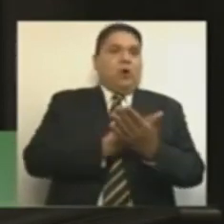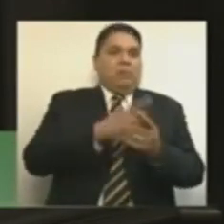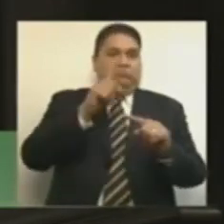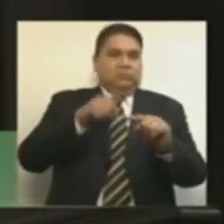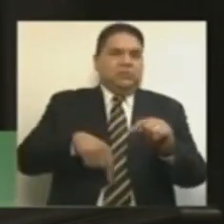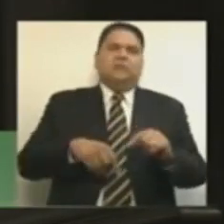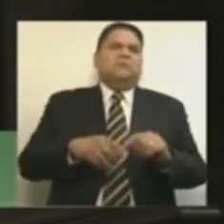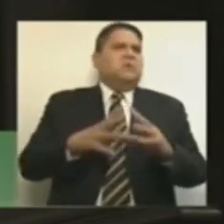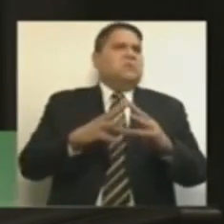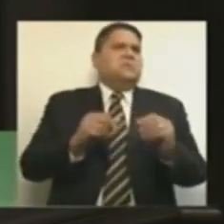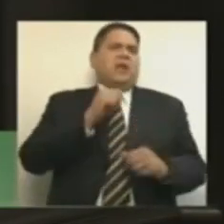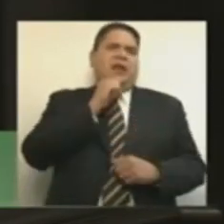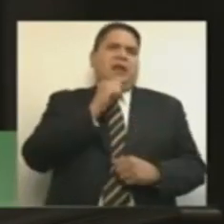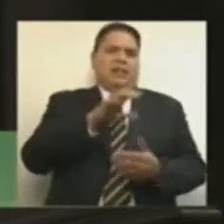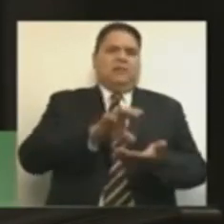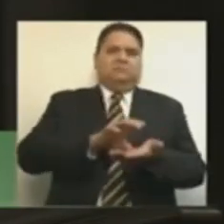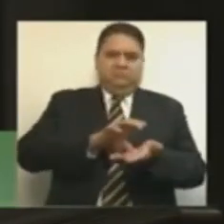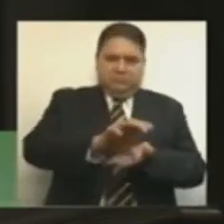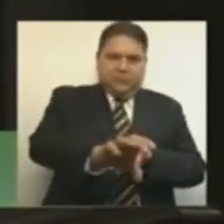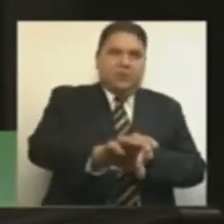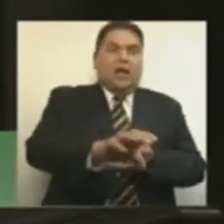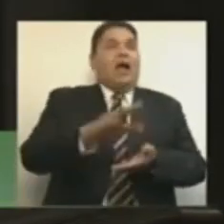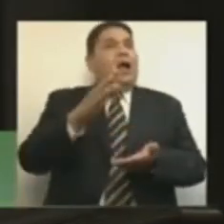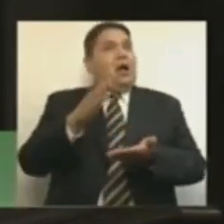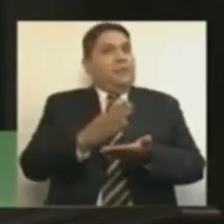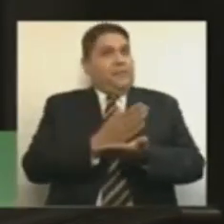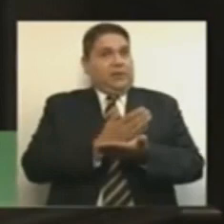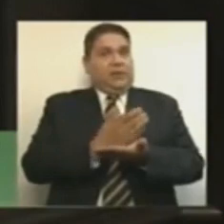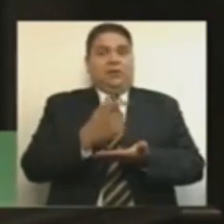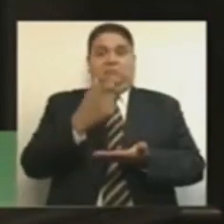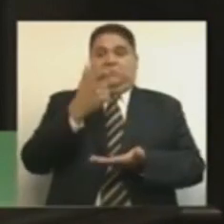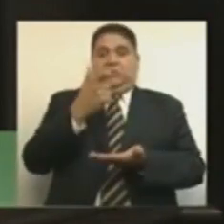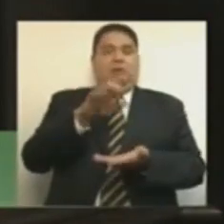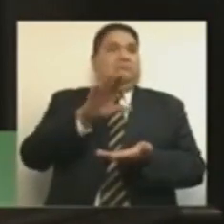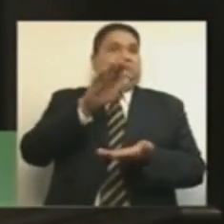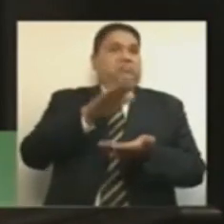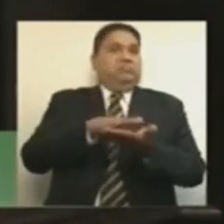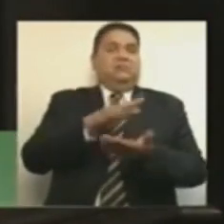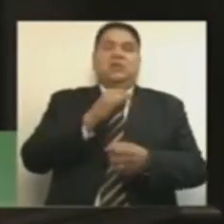vigencia, además de que los presupuestos, muchos, son irreductibles.